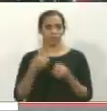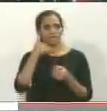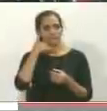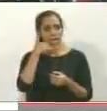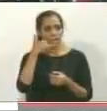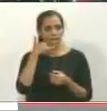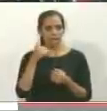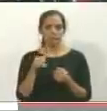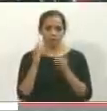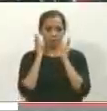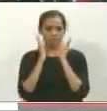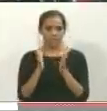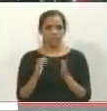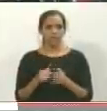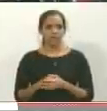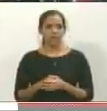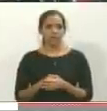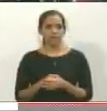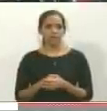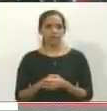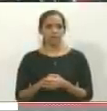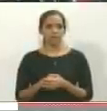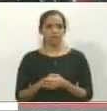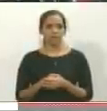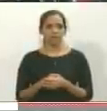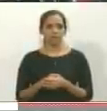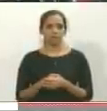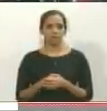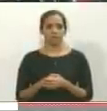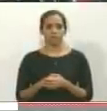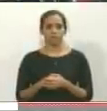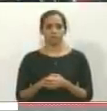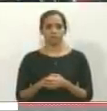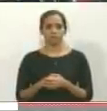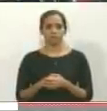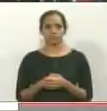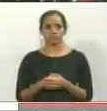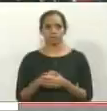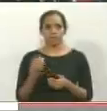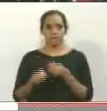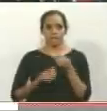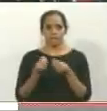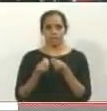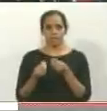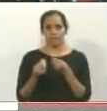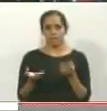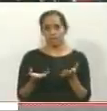es pura mentira, porque ese es para taparse el problema que tuvieron. Tienen que ser que lo pusieran a tomar.